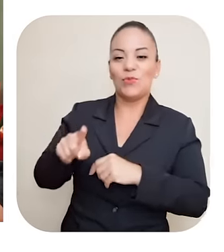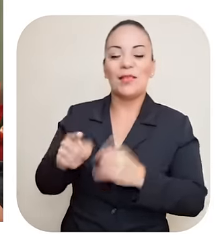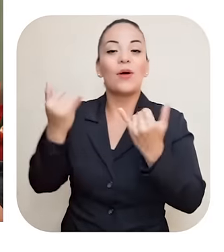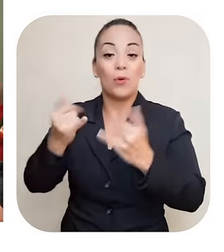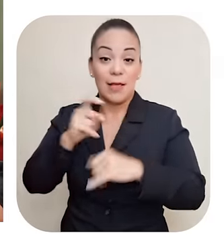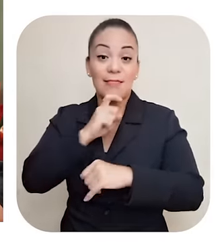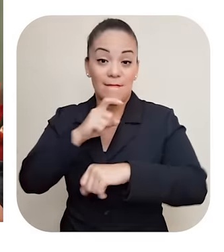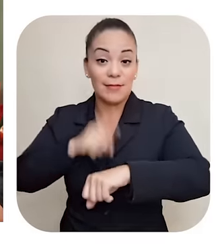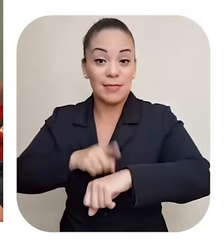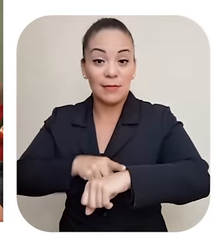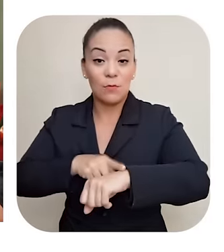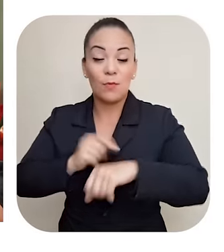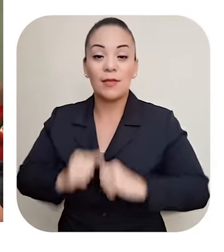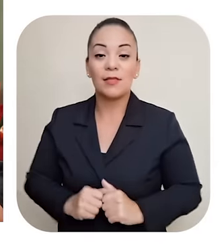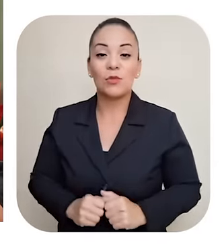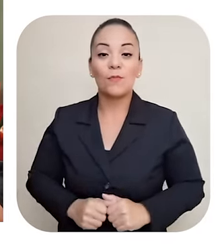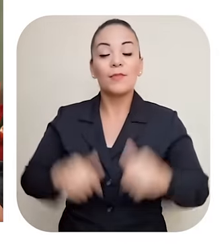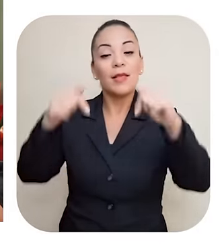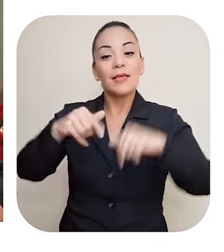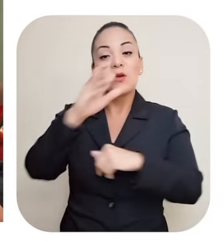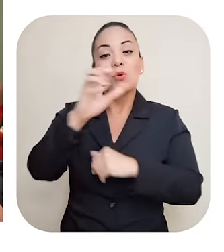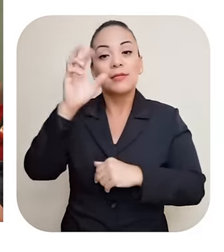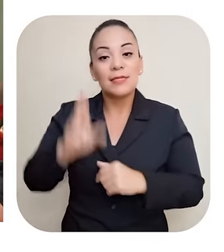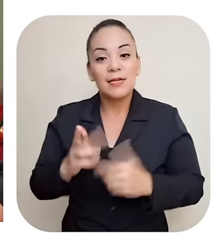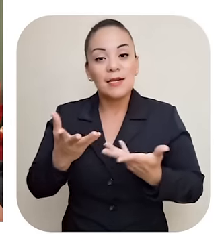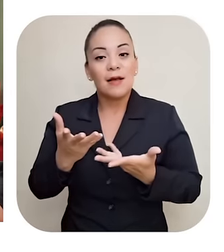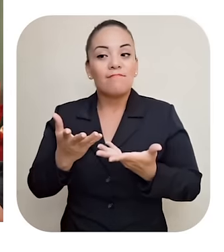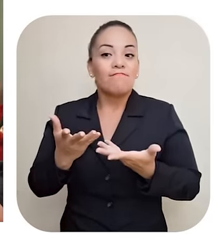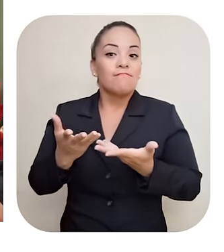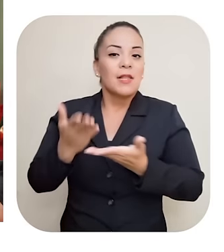Y Metieron cosas muy raras